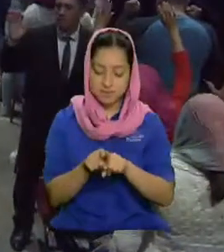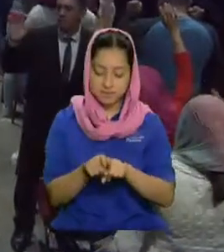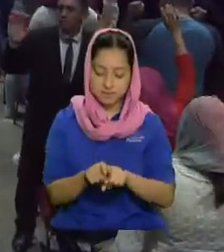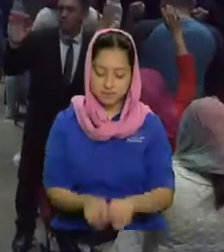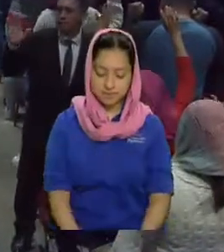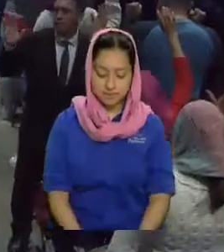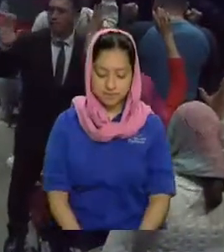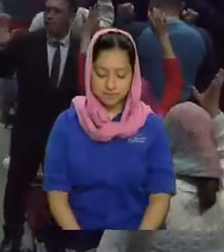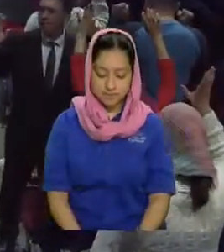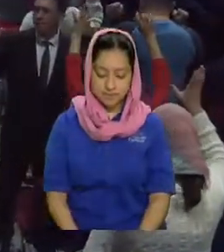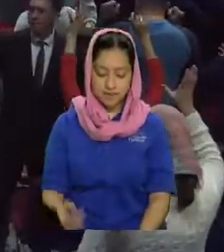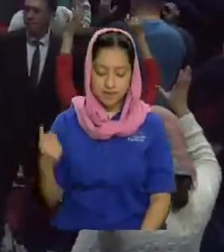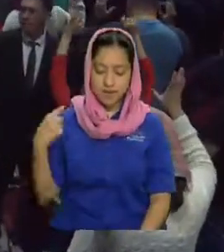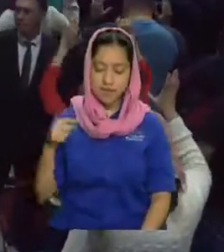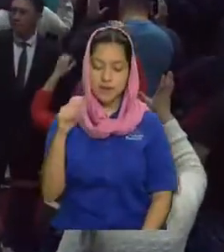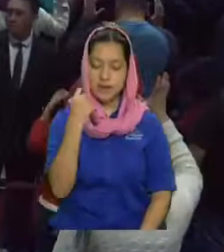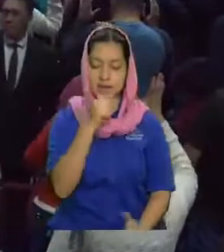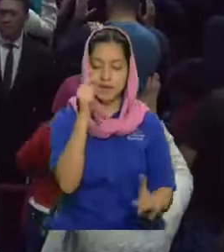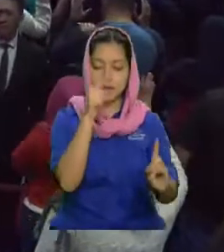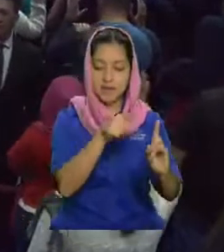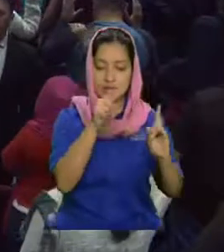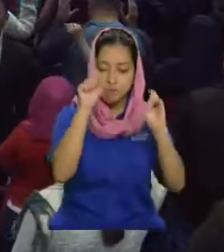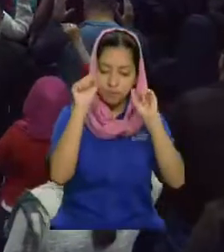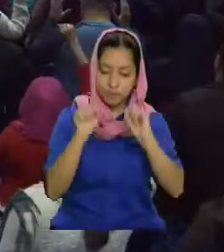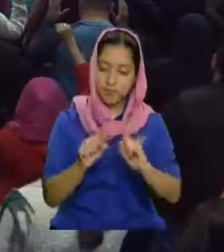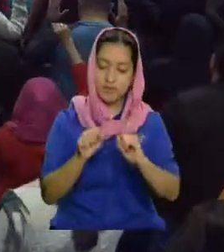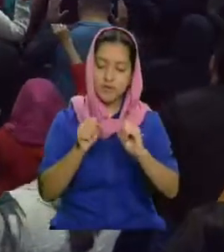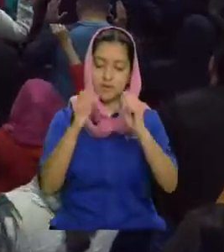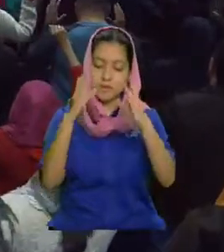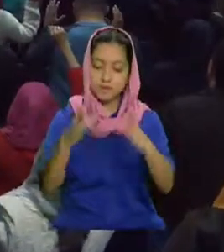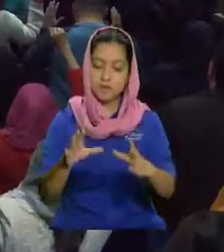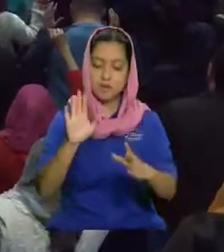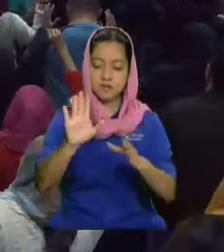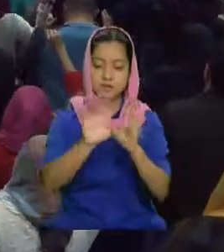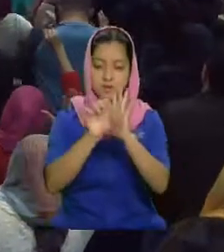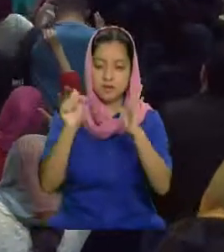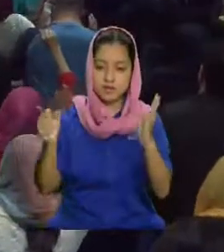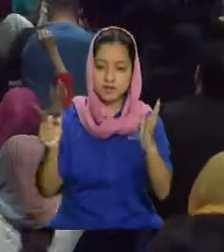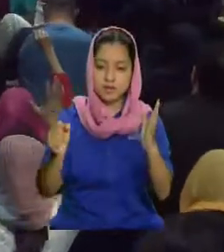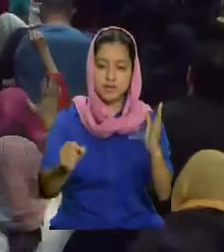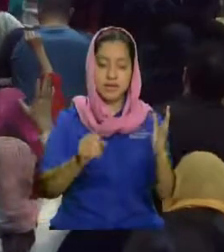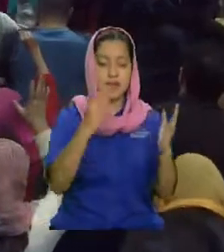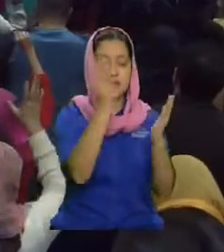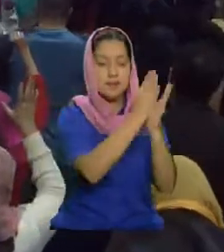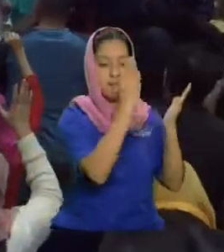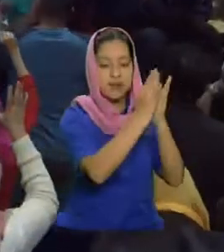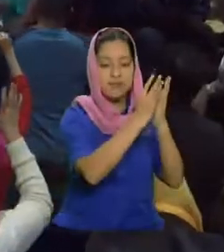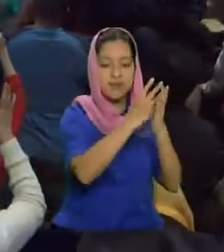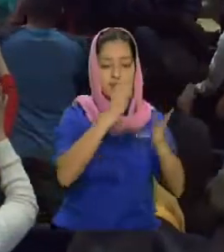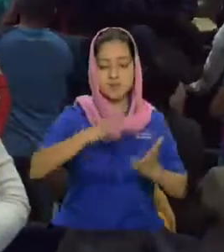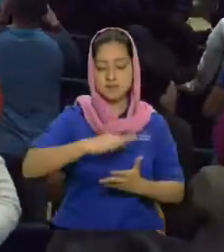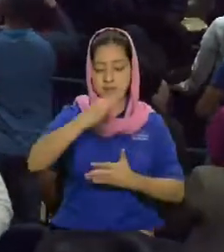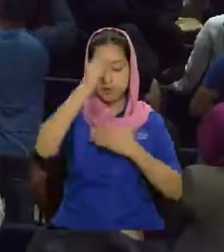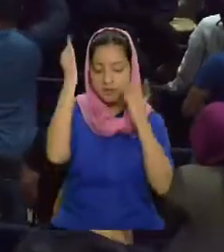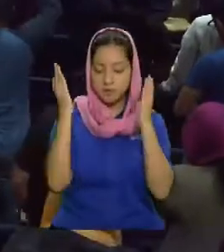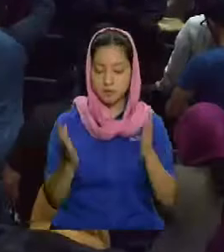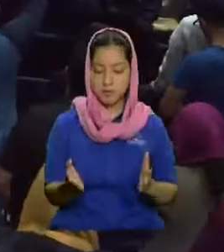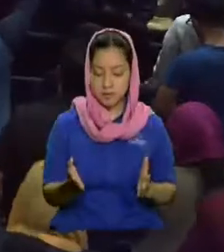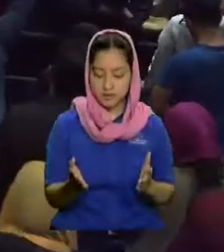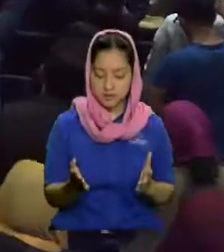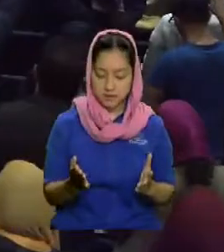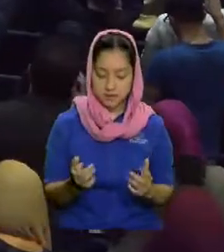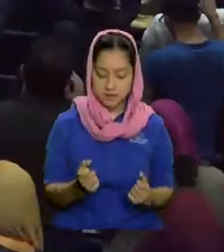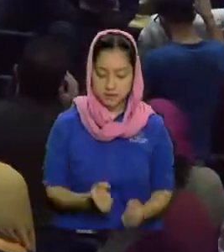para que ella ponga en la puerta de su casa la mesusá espiritual que